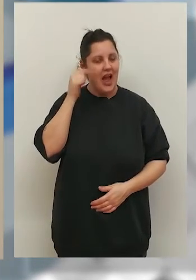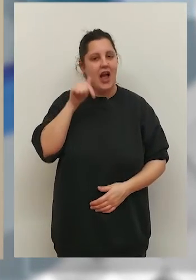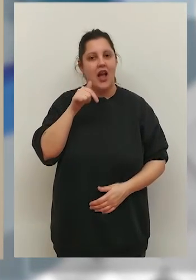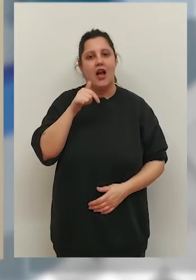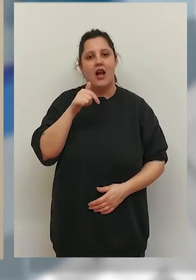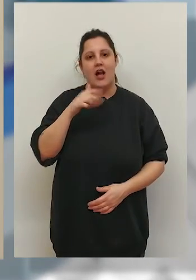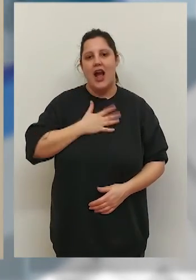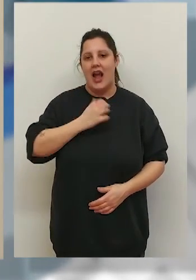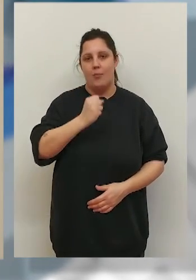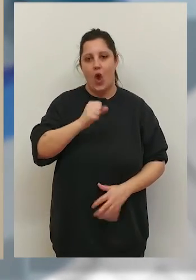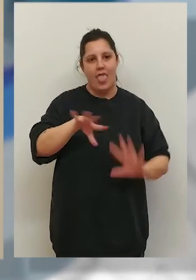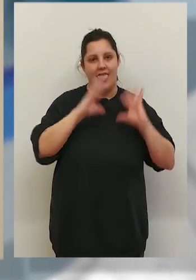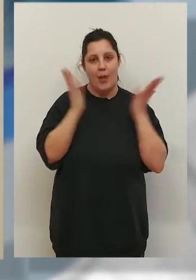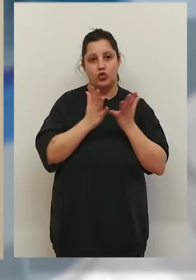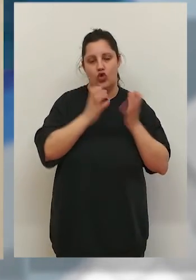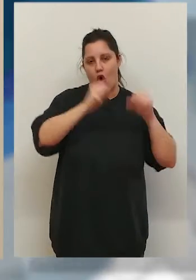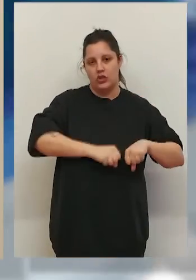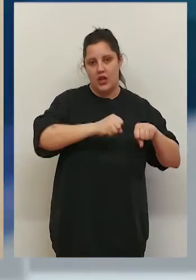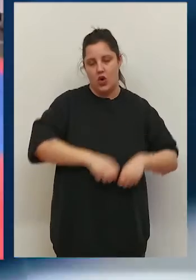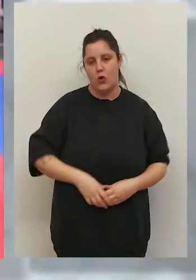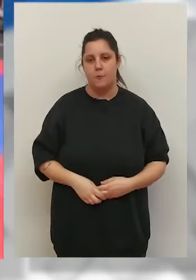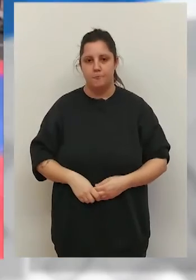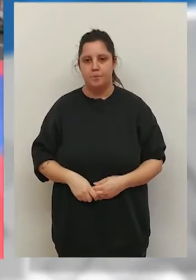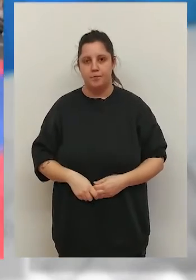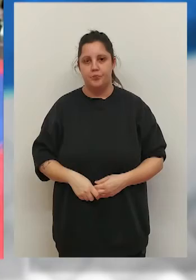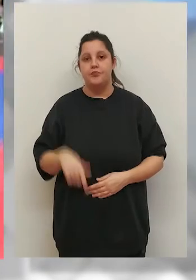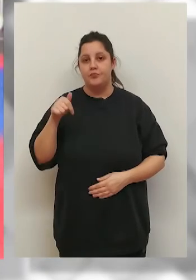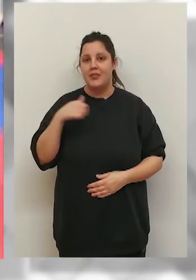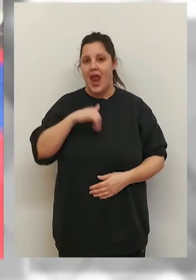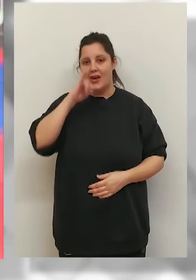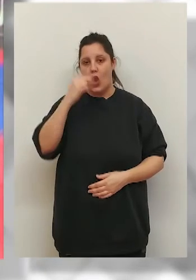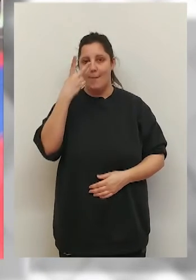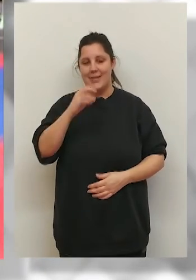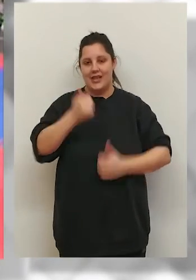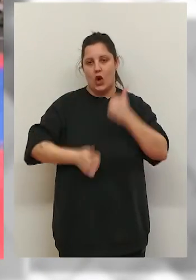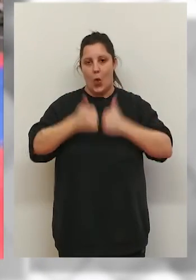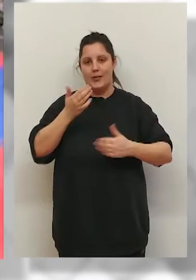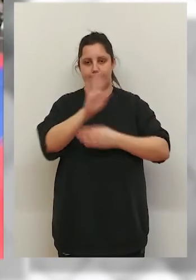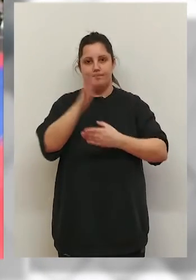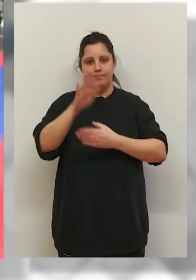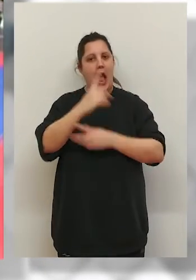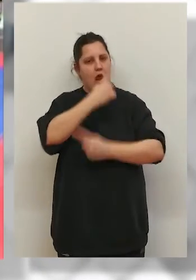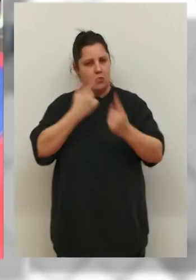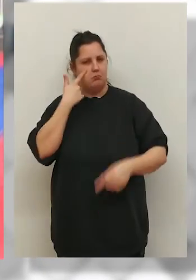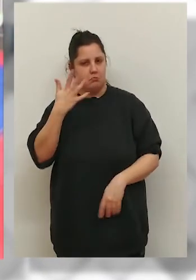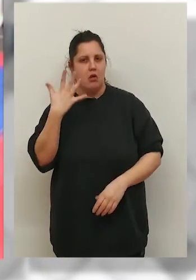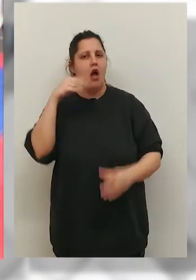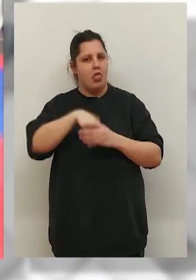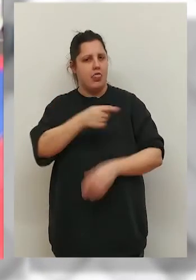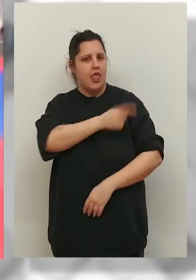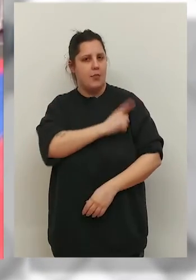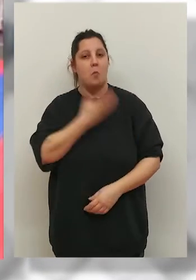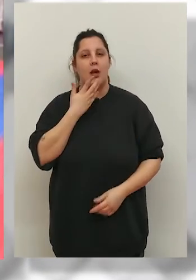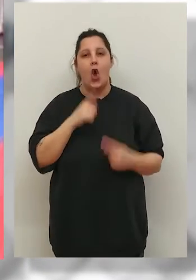campeona del mundo senior en categoría senior en un comité. La Rioja estará representada por 20 competidores, algunos de ellos de gran